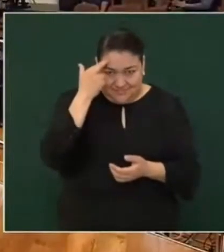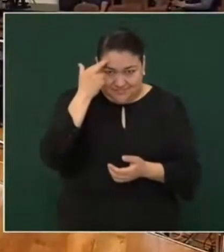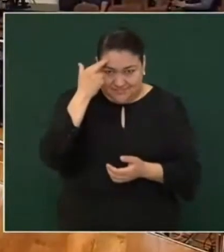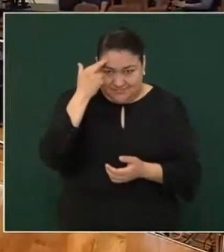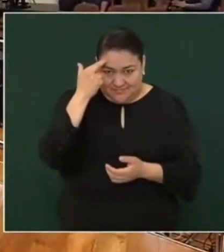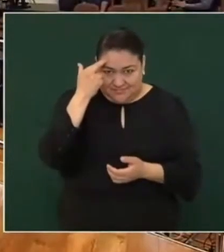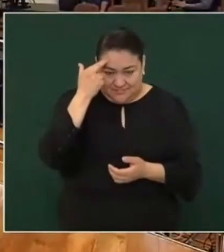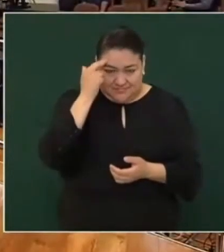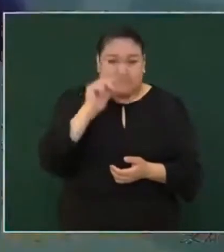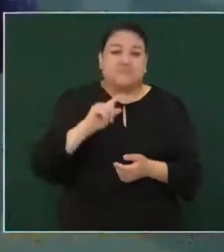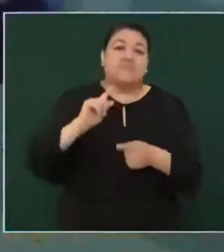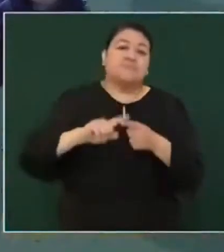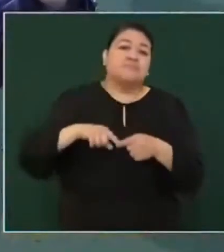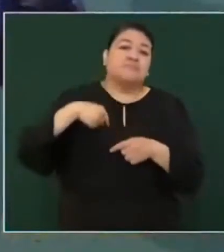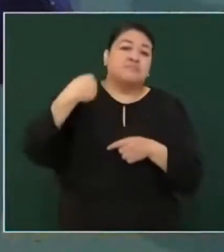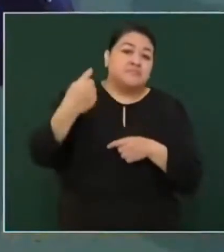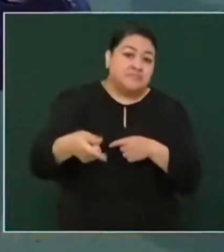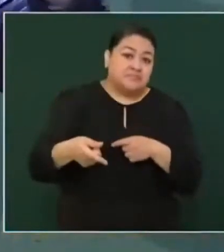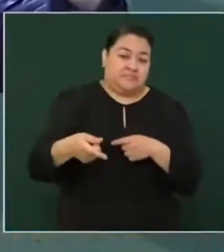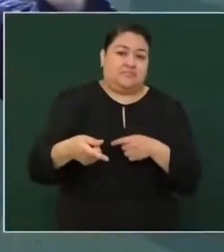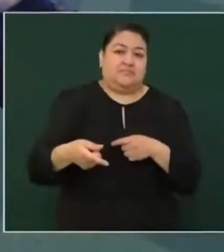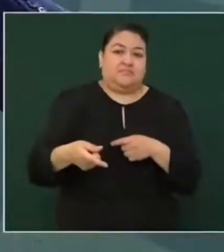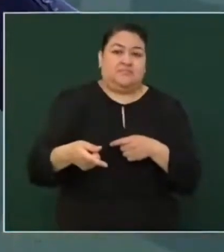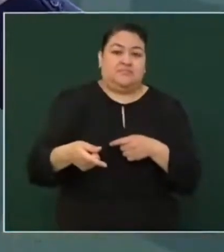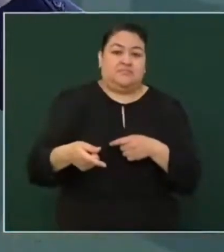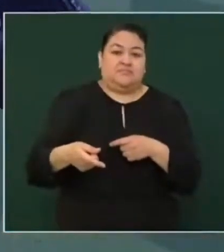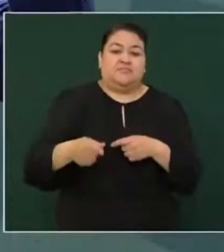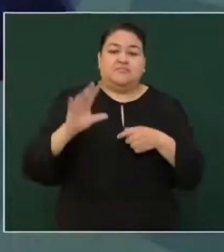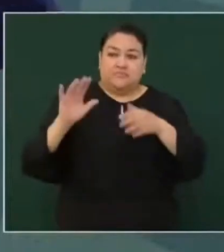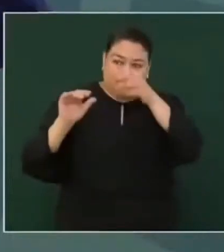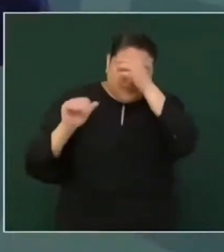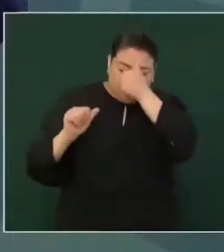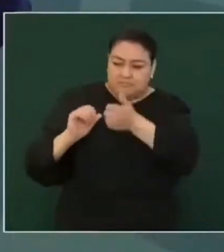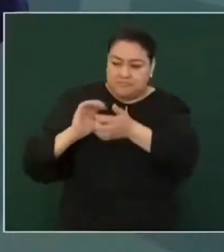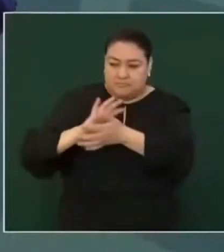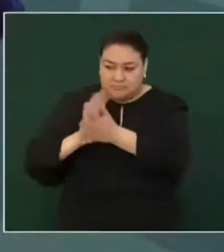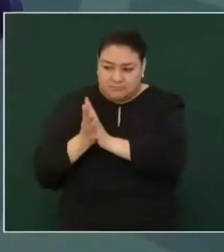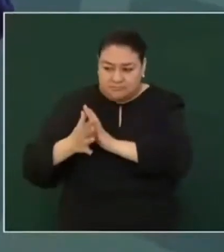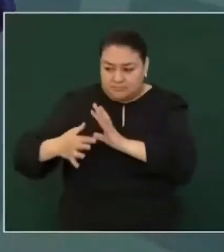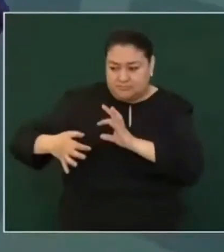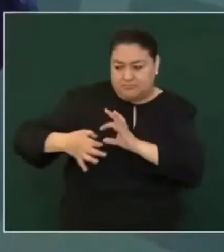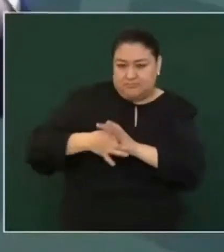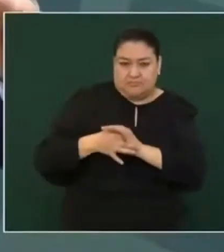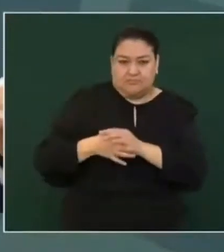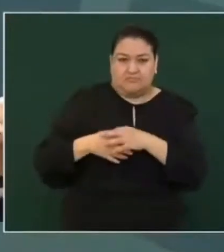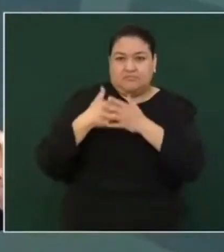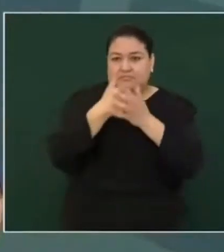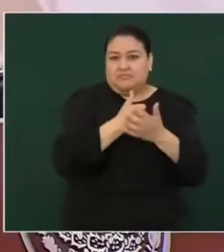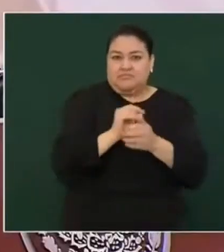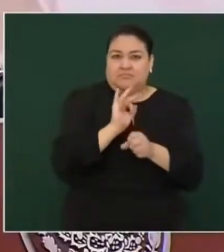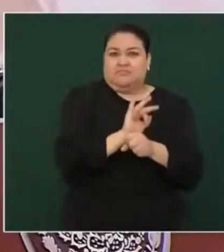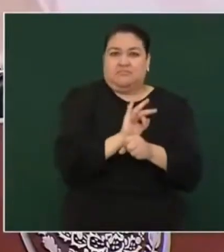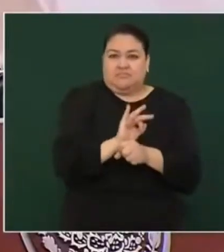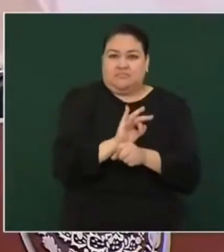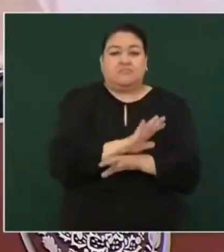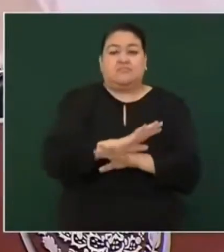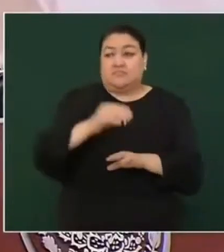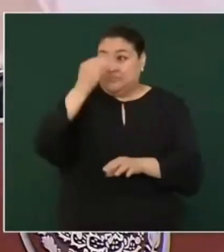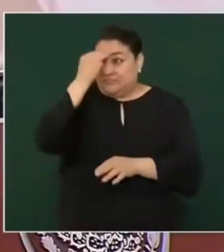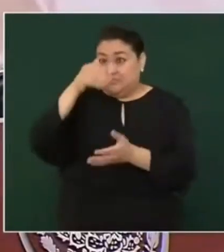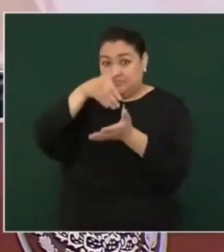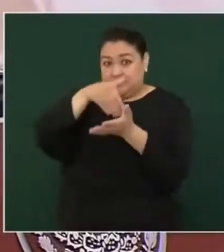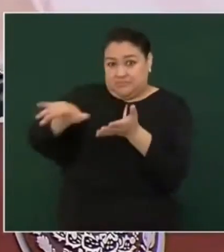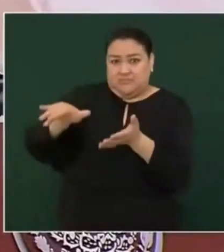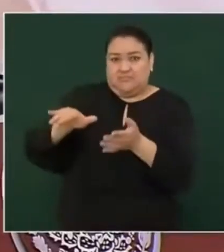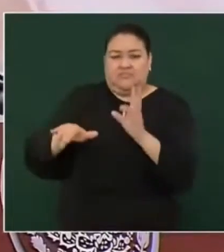luego se pusieron de acuerdo y les ayudó Marín en el fraude y ya no fuera